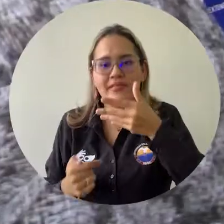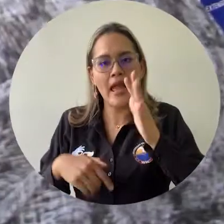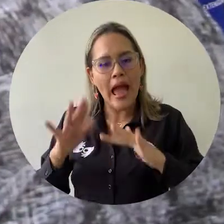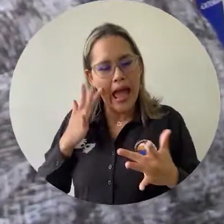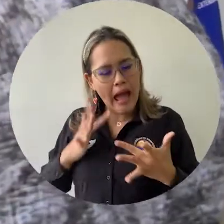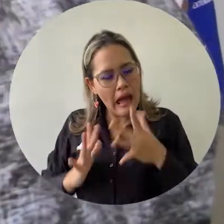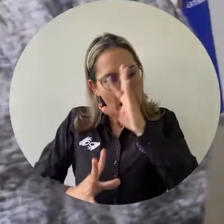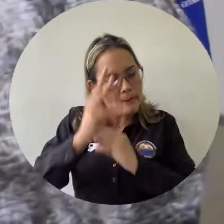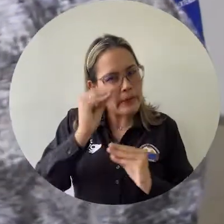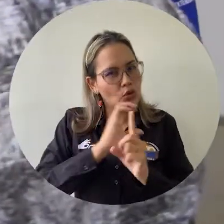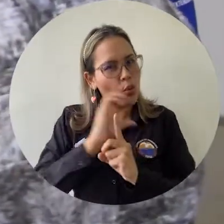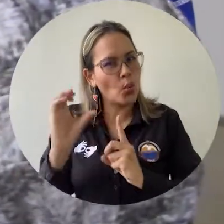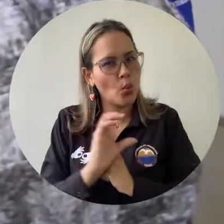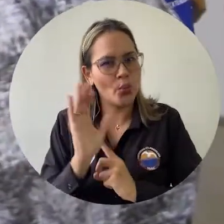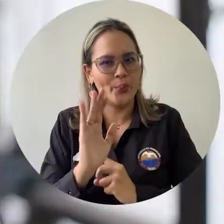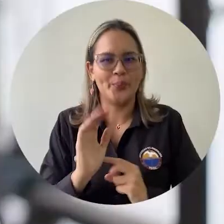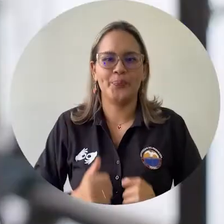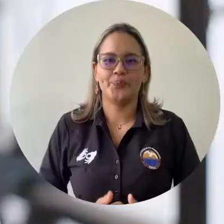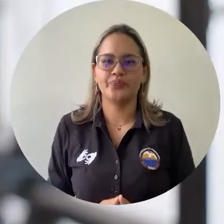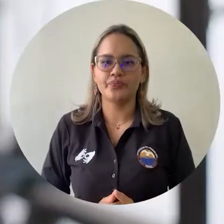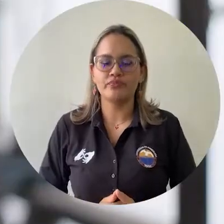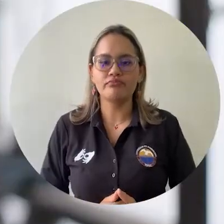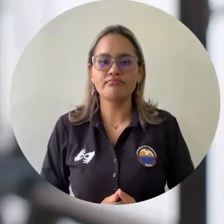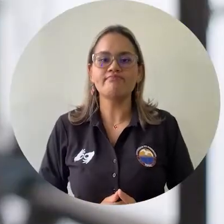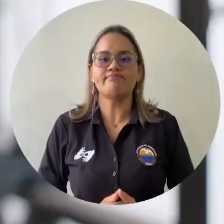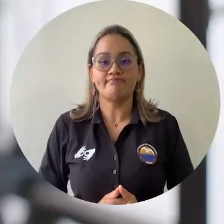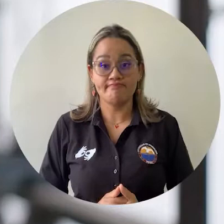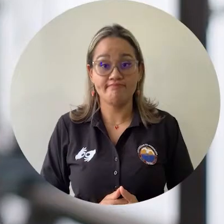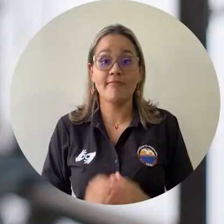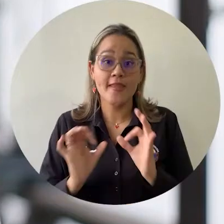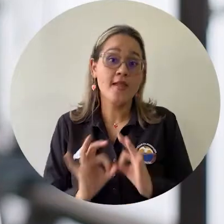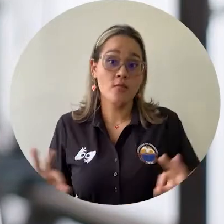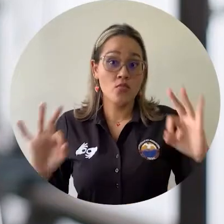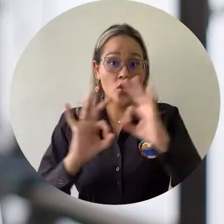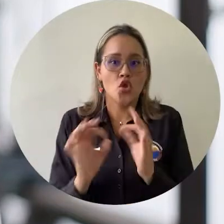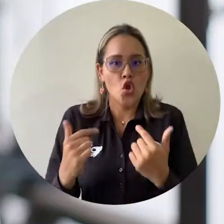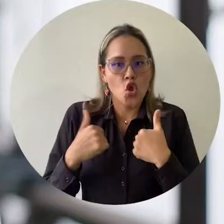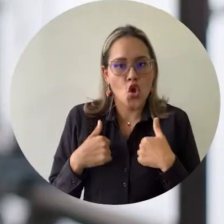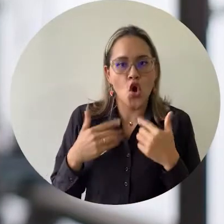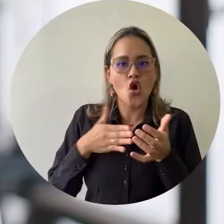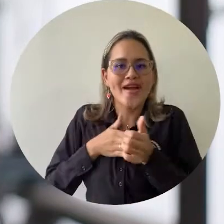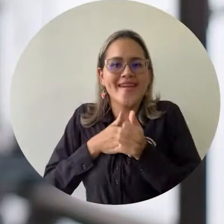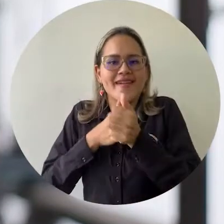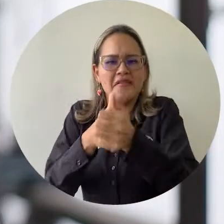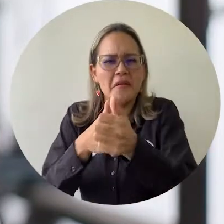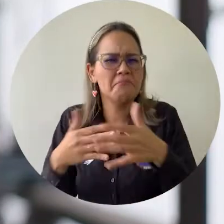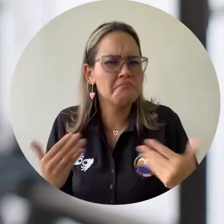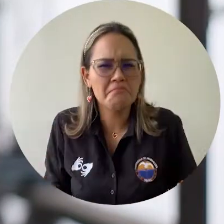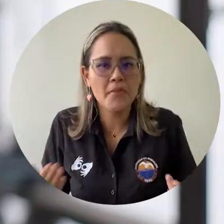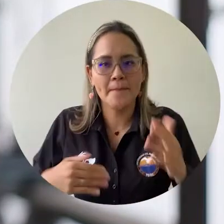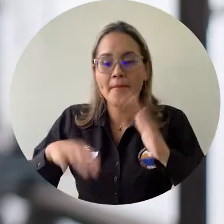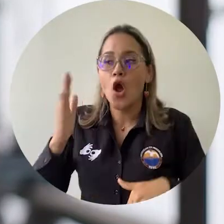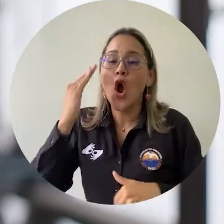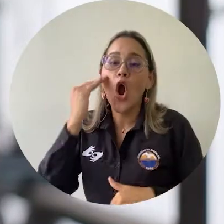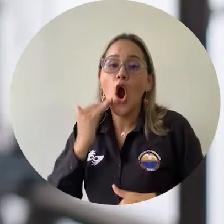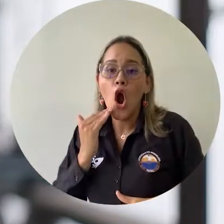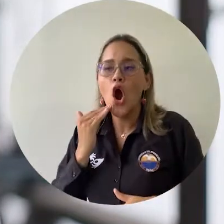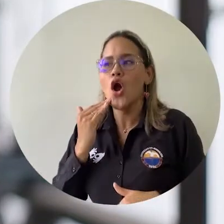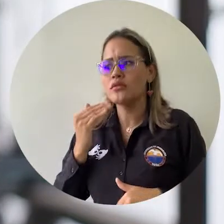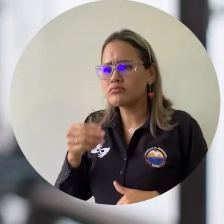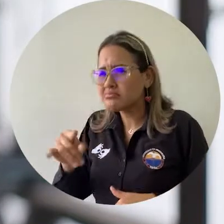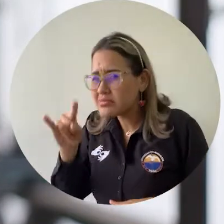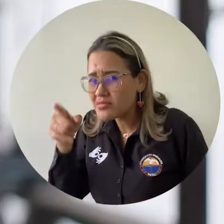cultural. Es importante porque yo como guía pueda hacer de que muchos jóvenes que quieran